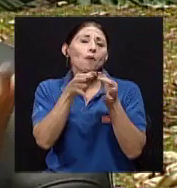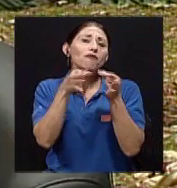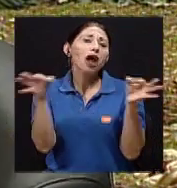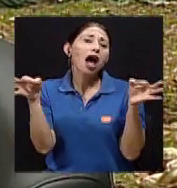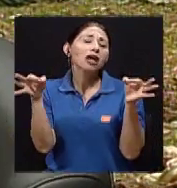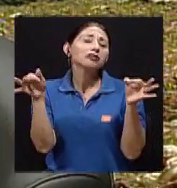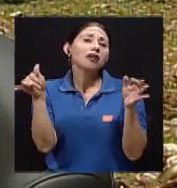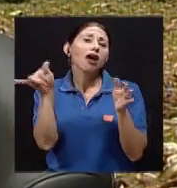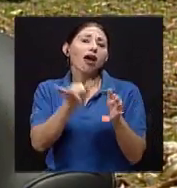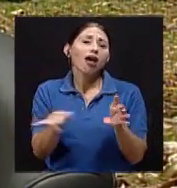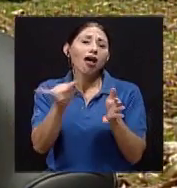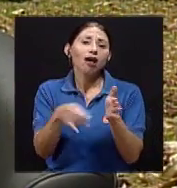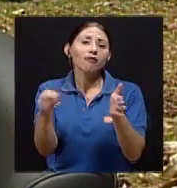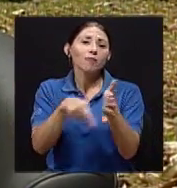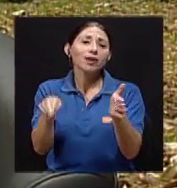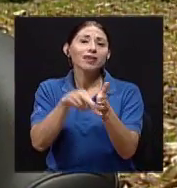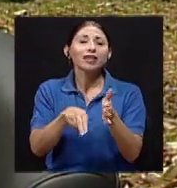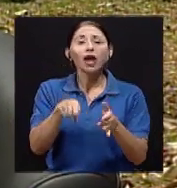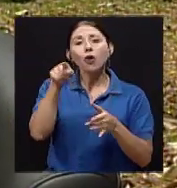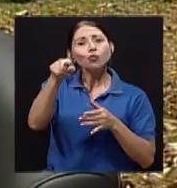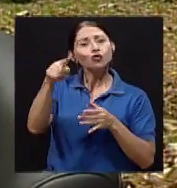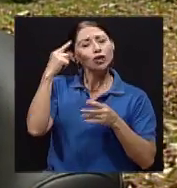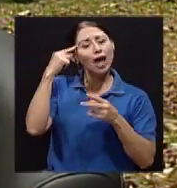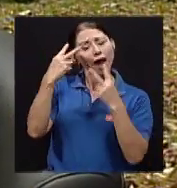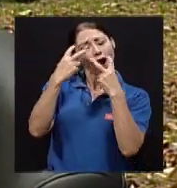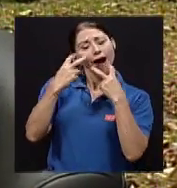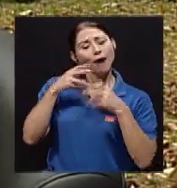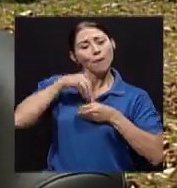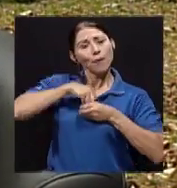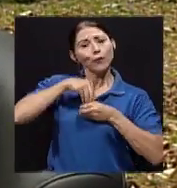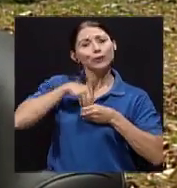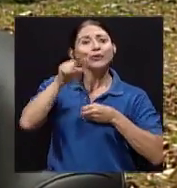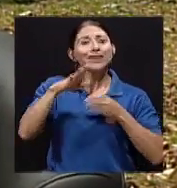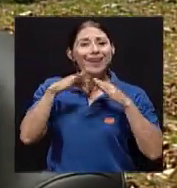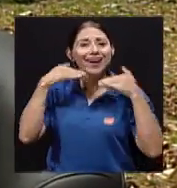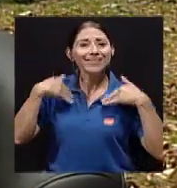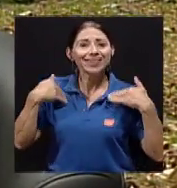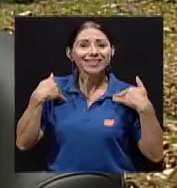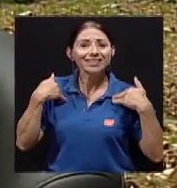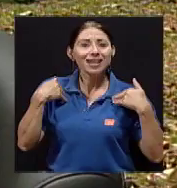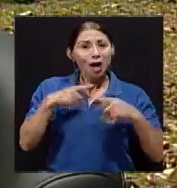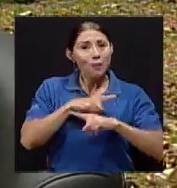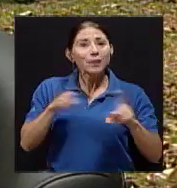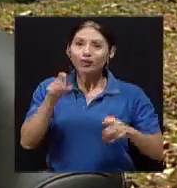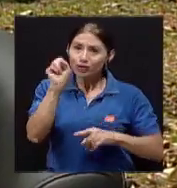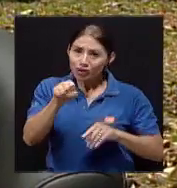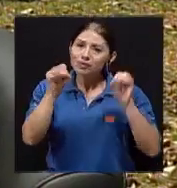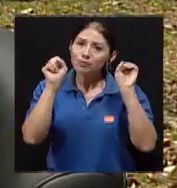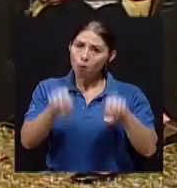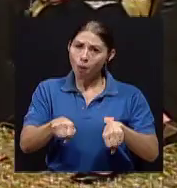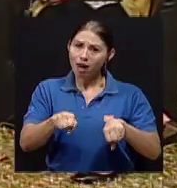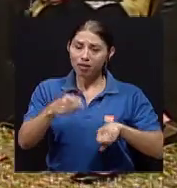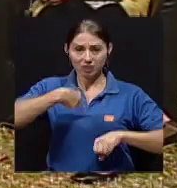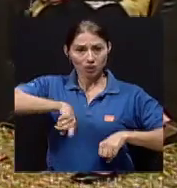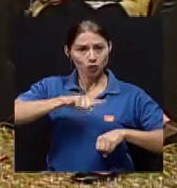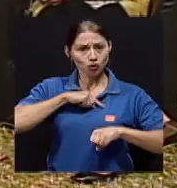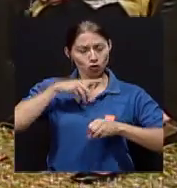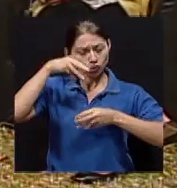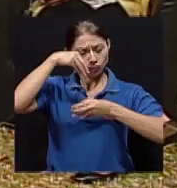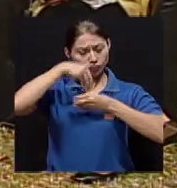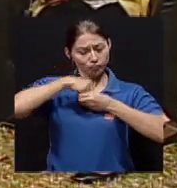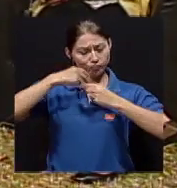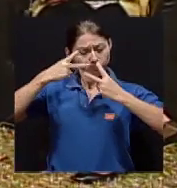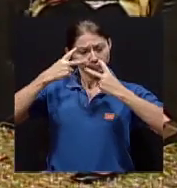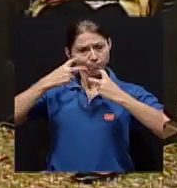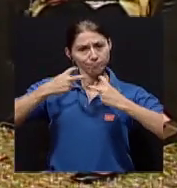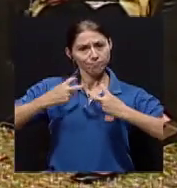y va a ver que va a ser más feliz, pero sí, realmente sí se puede si empezamos a trabajarnos, como decimos nosotros, internamente y poder reconocer